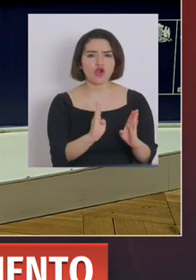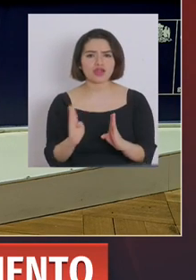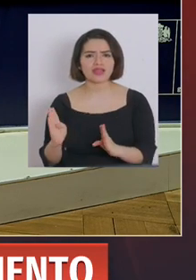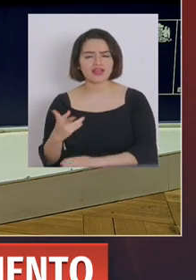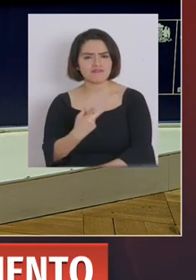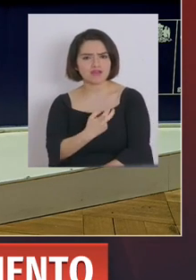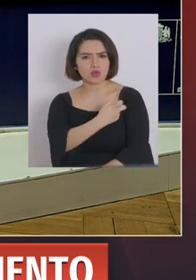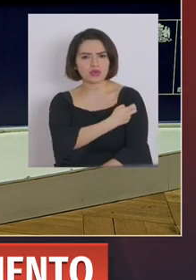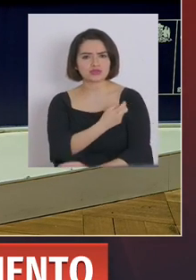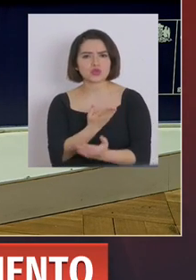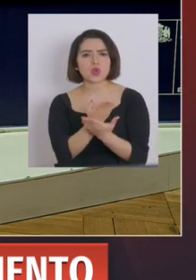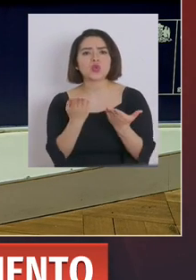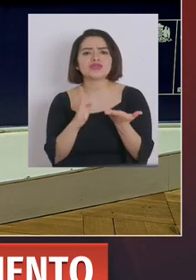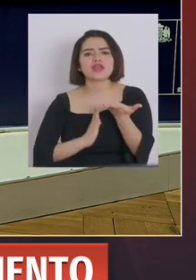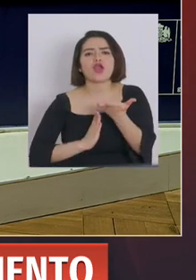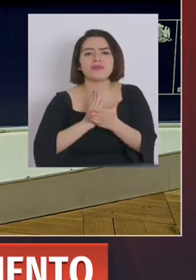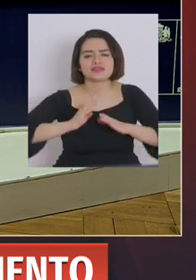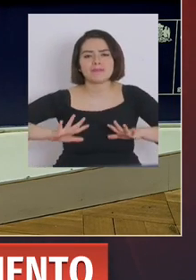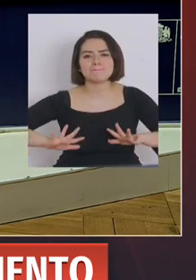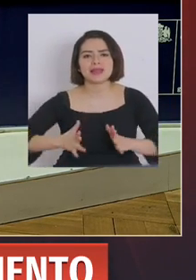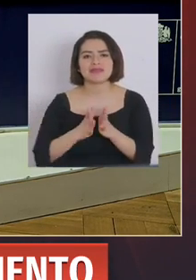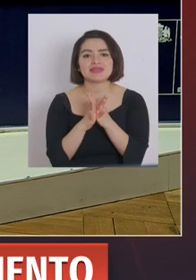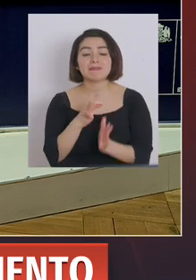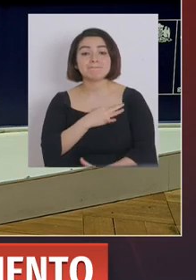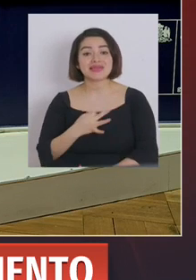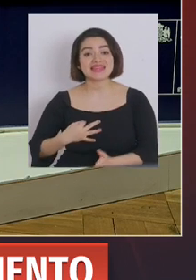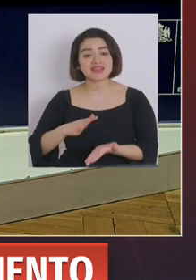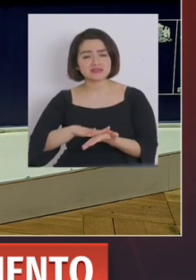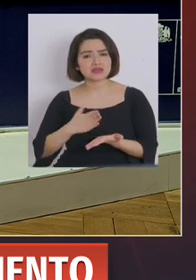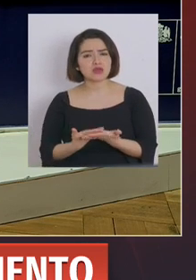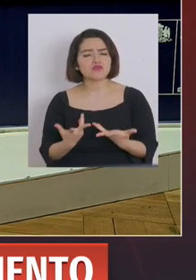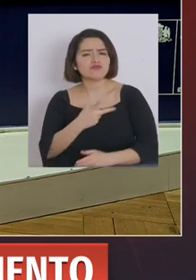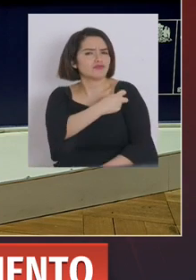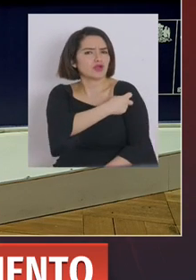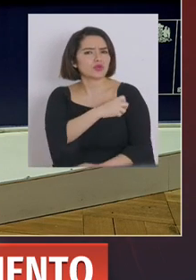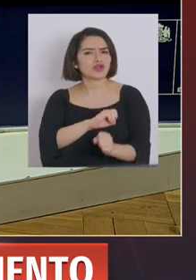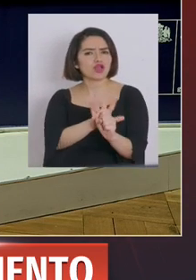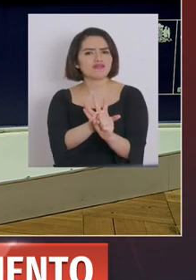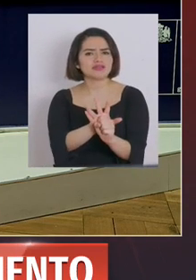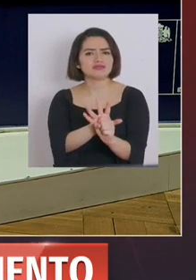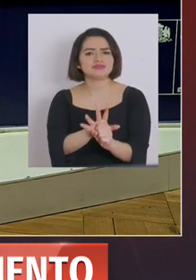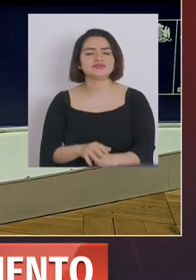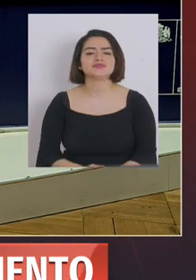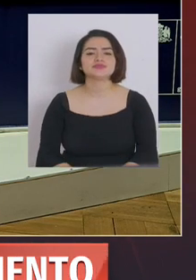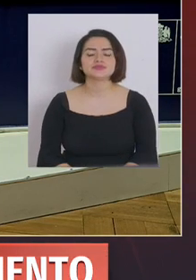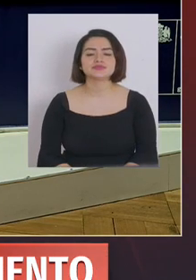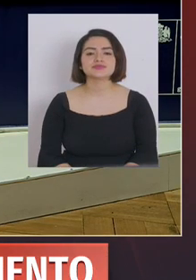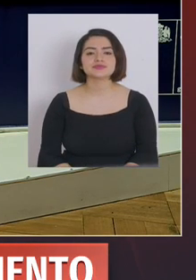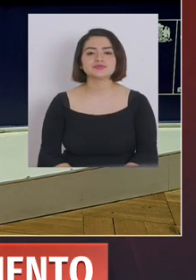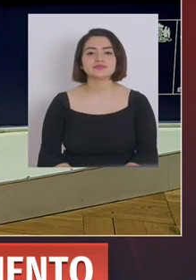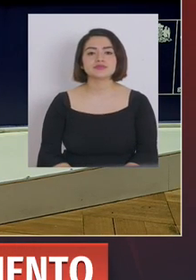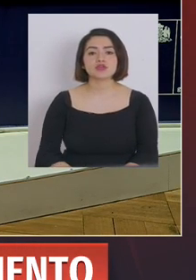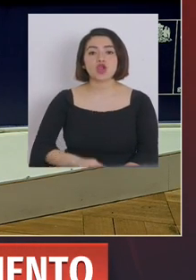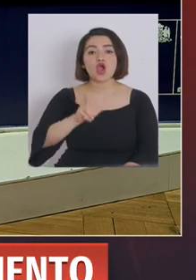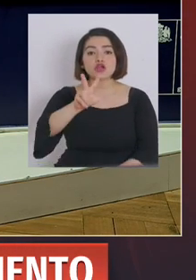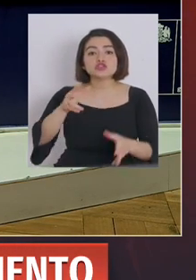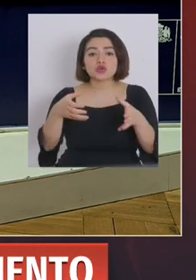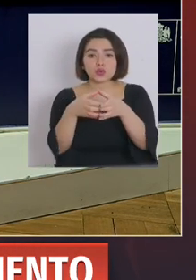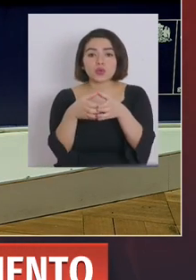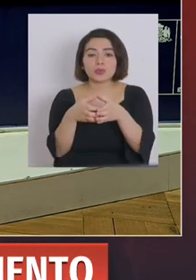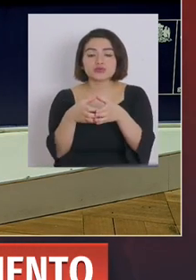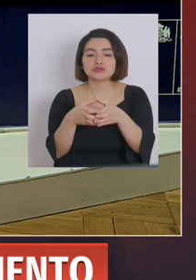vacunación que ustedes están implementando como Ministerio de Salud para la vacuna del COVID-19 son ocho grupos,